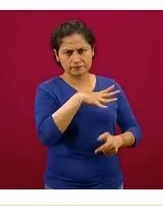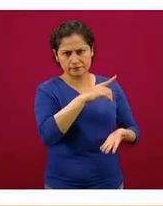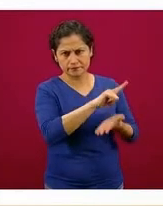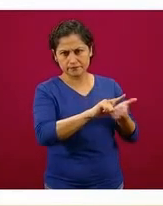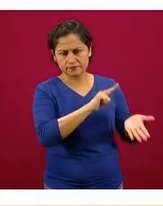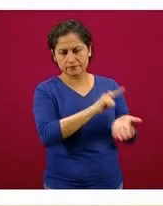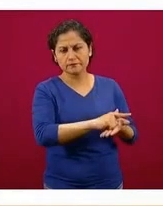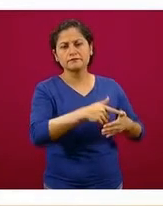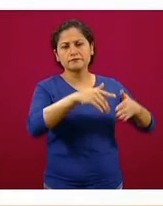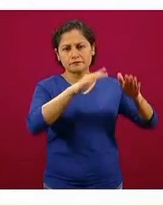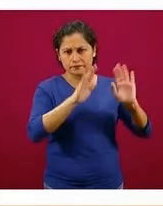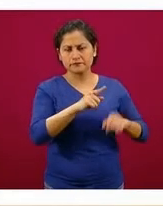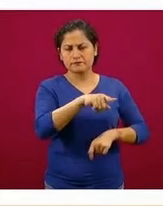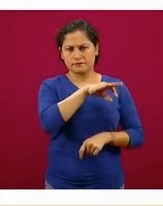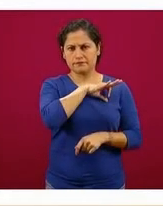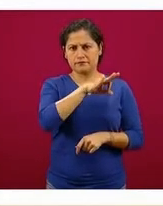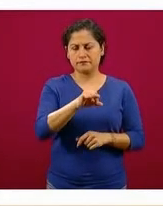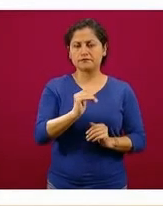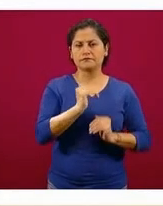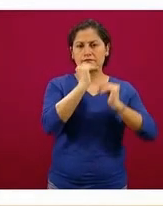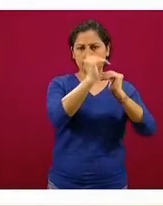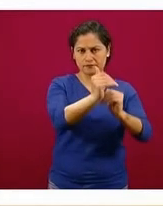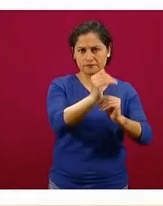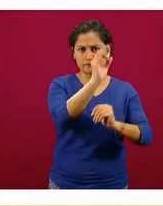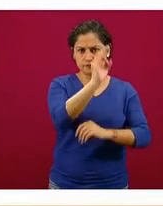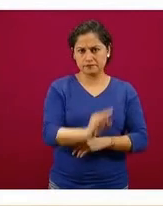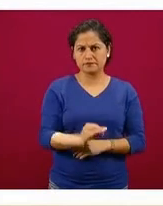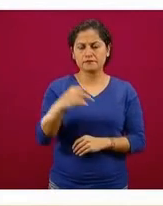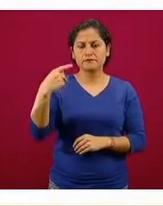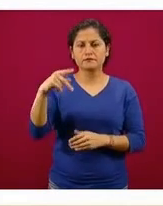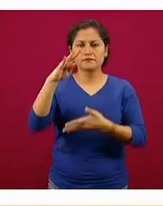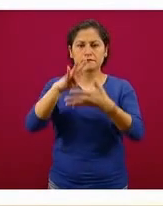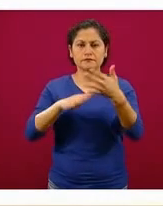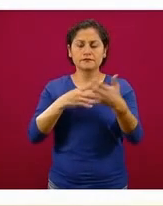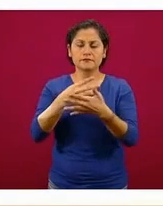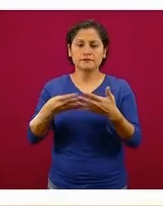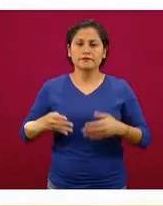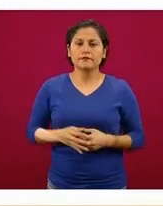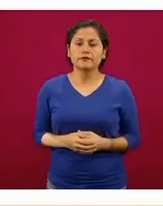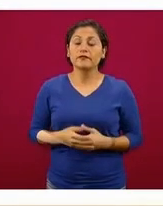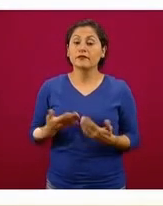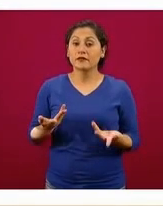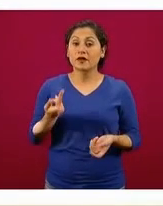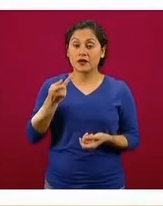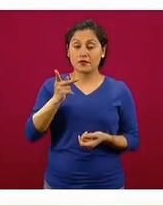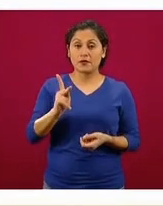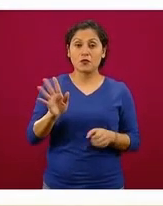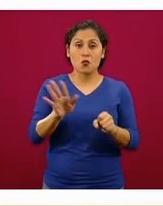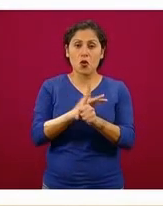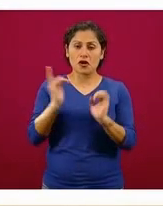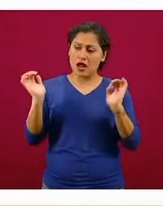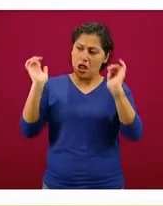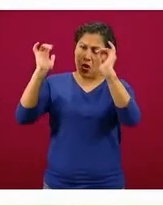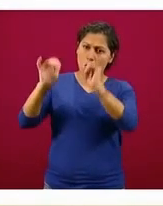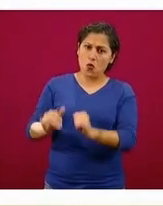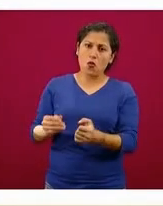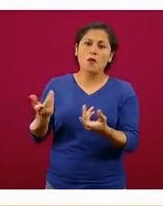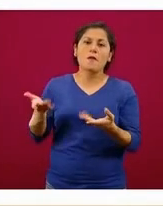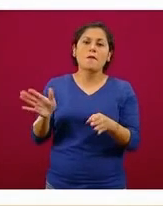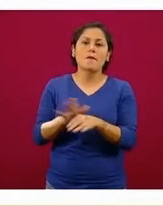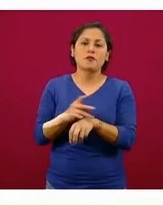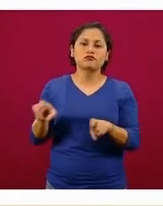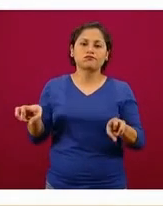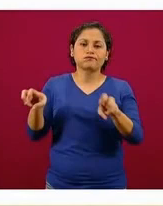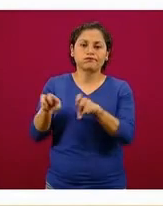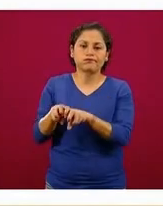eventos por la dinámica de cercanía o de proximidad que existe en este tipo de lugares, también de